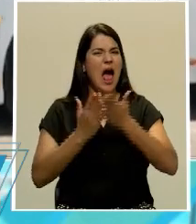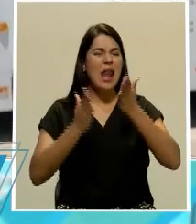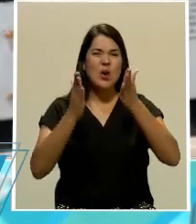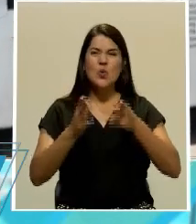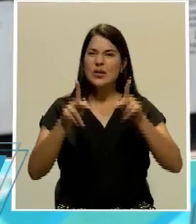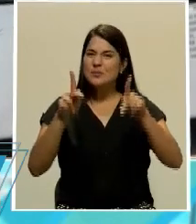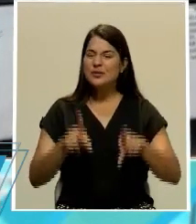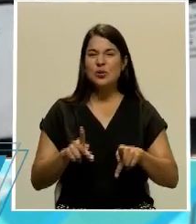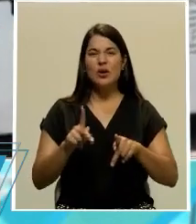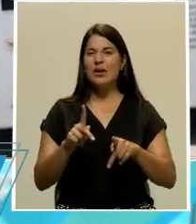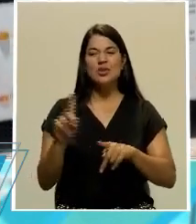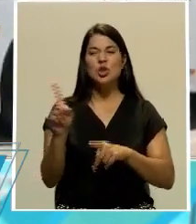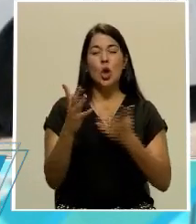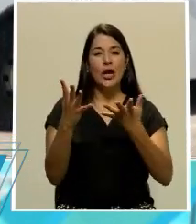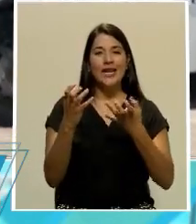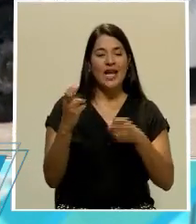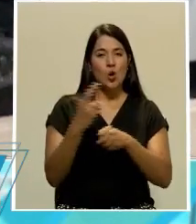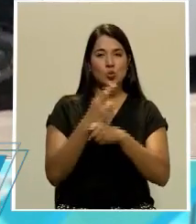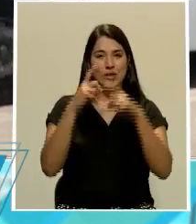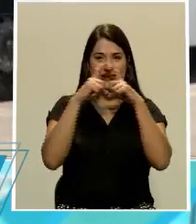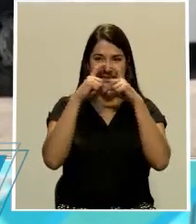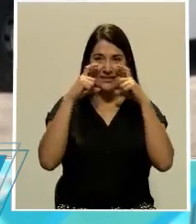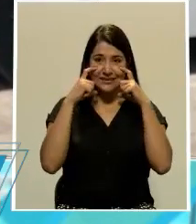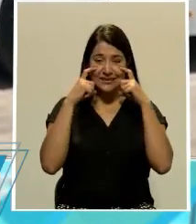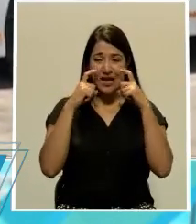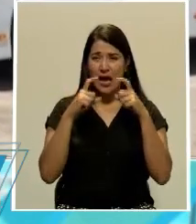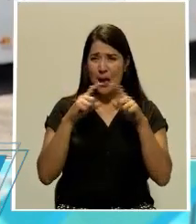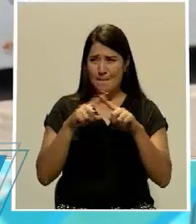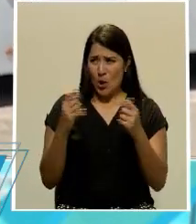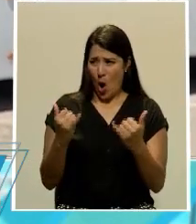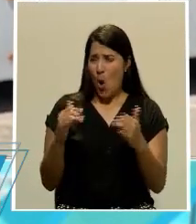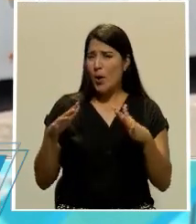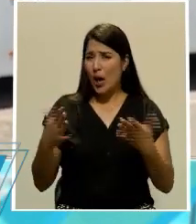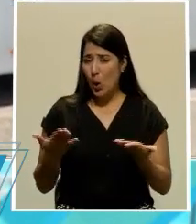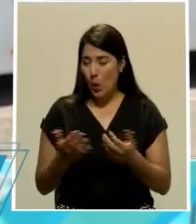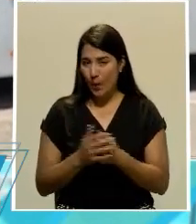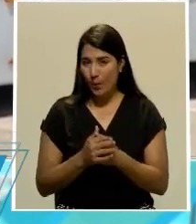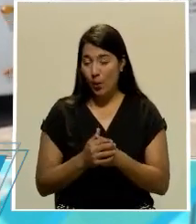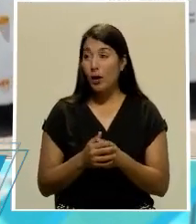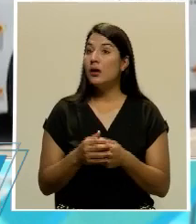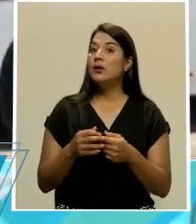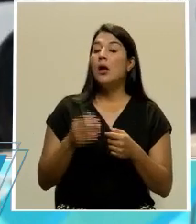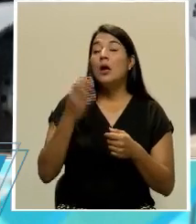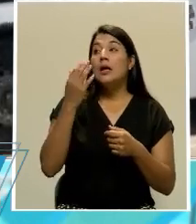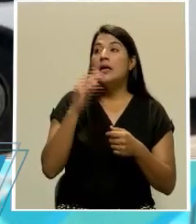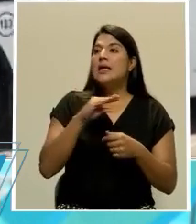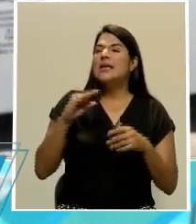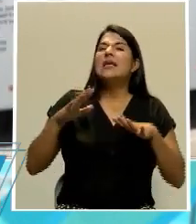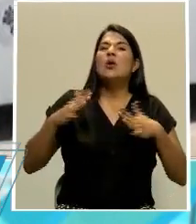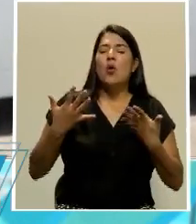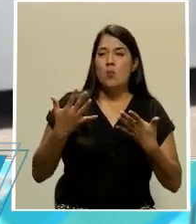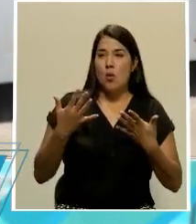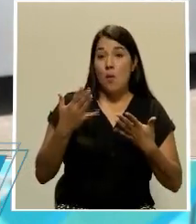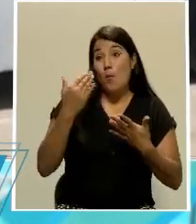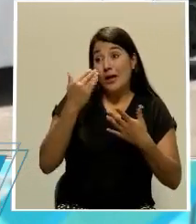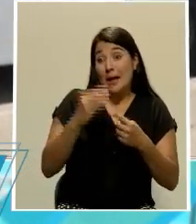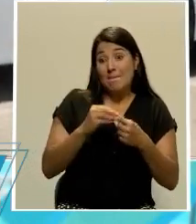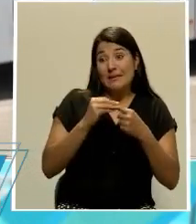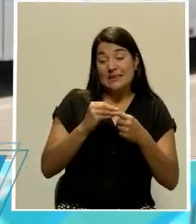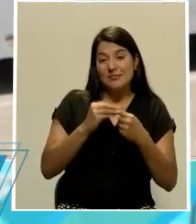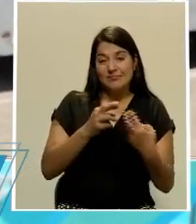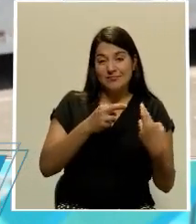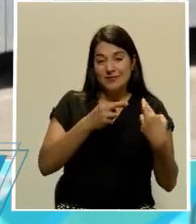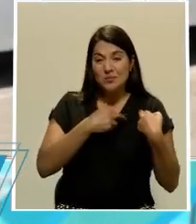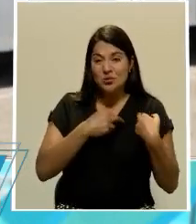usuarios no utilizaban la mascarilla. ¿Cómo ha sido eso? Principalmente también porque el que tiene que enfrentar esa situación es el chofer. ¿Cómo ha sido el